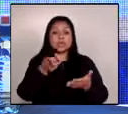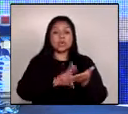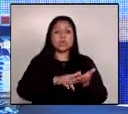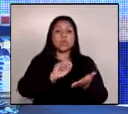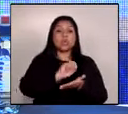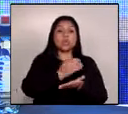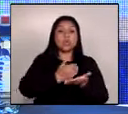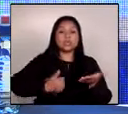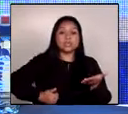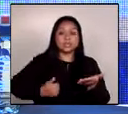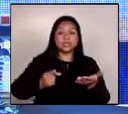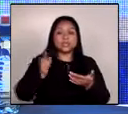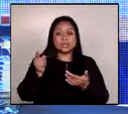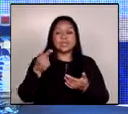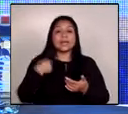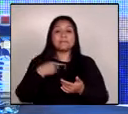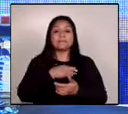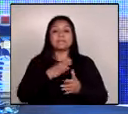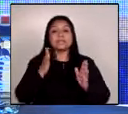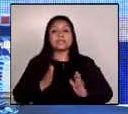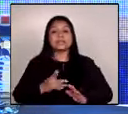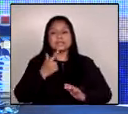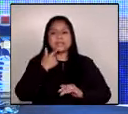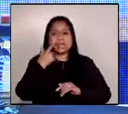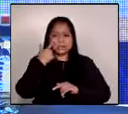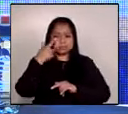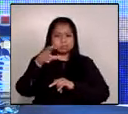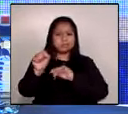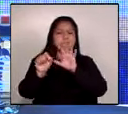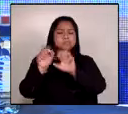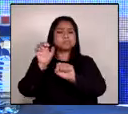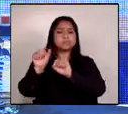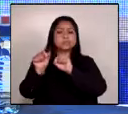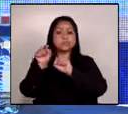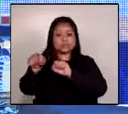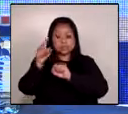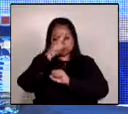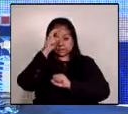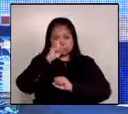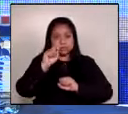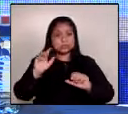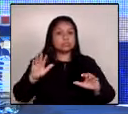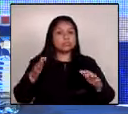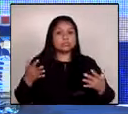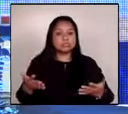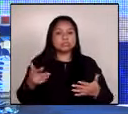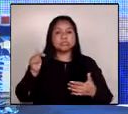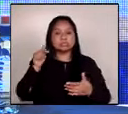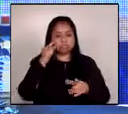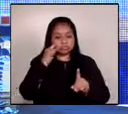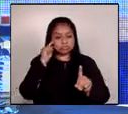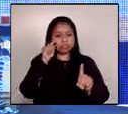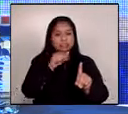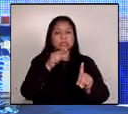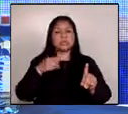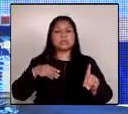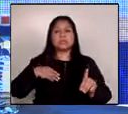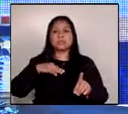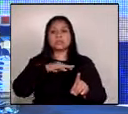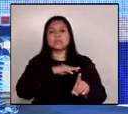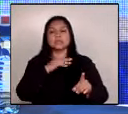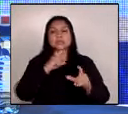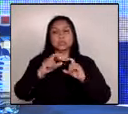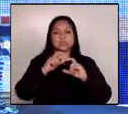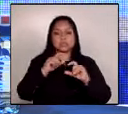ministra de comunicaciones ha advertido esta fuerza de tarea va a estar integrada bueno dirigida por el ministerio de comunicaciones